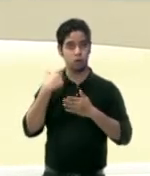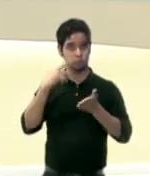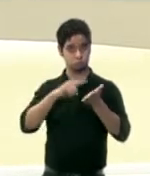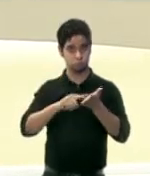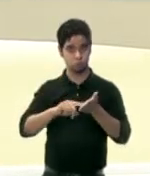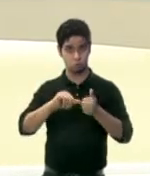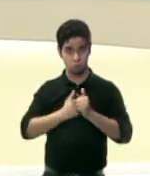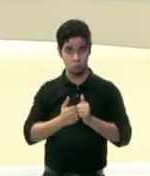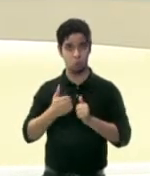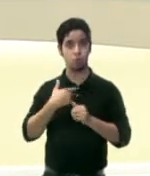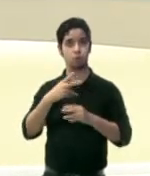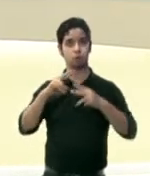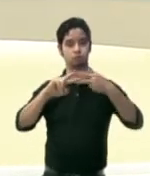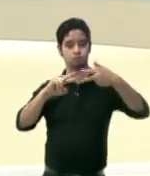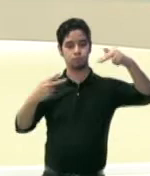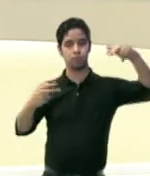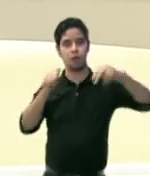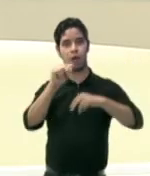realizada a la menor.